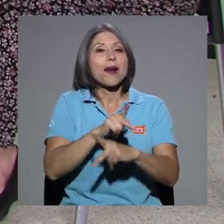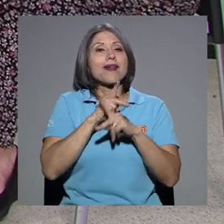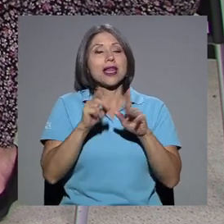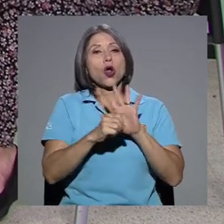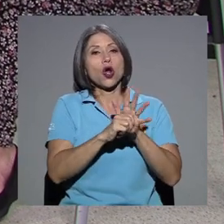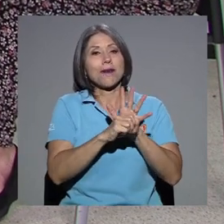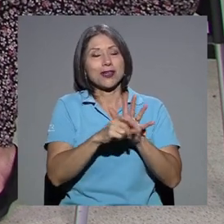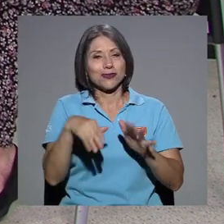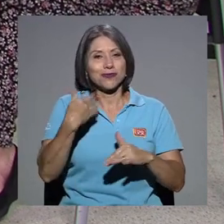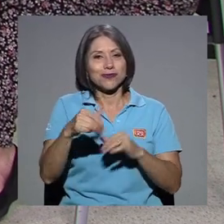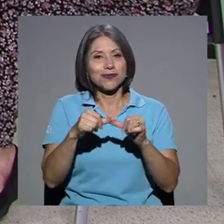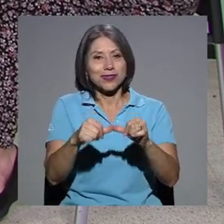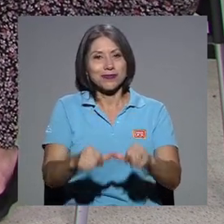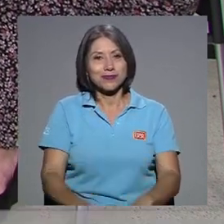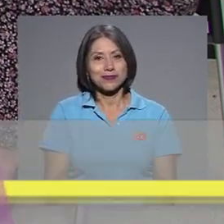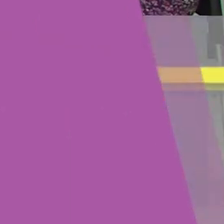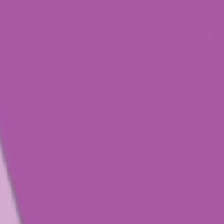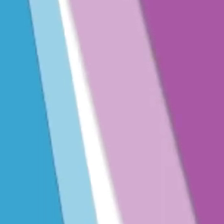Ya regresamos.